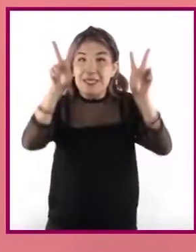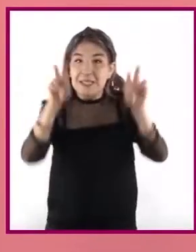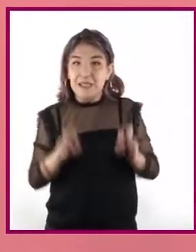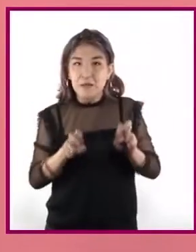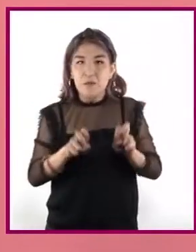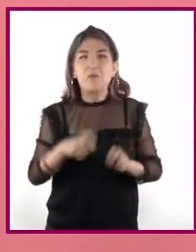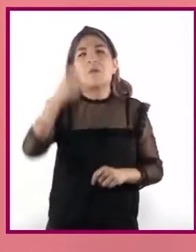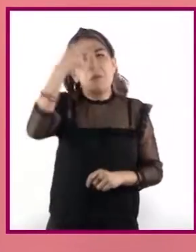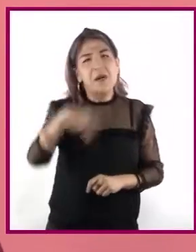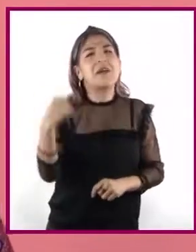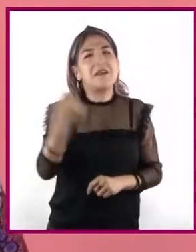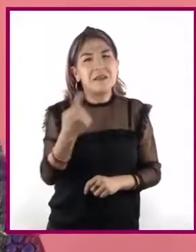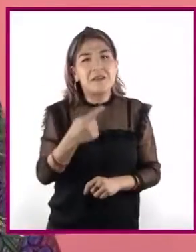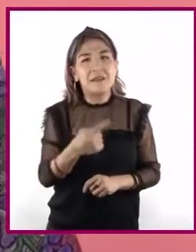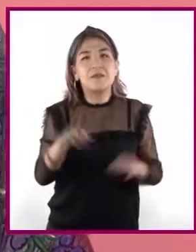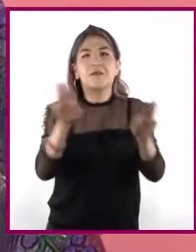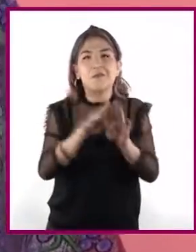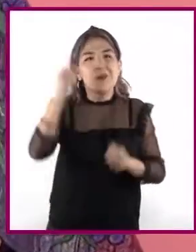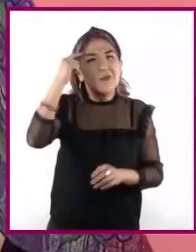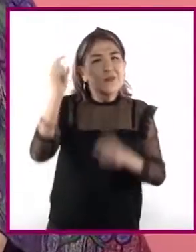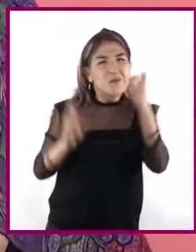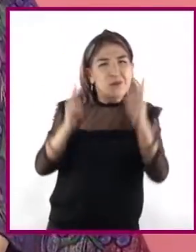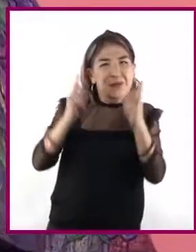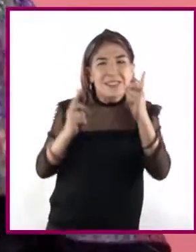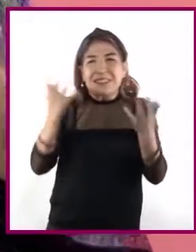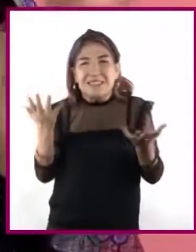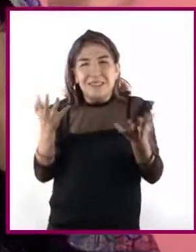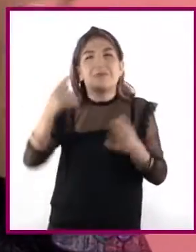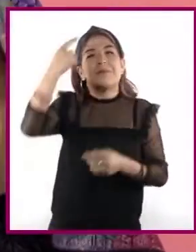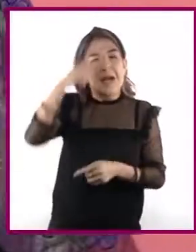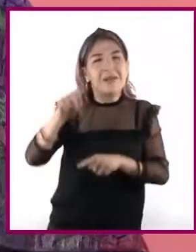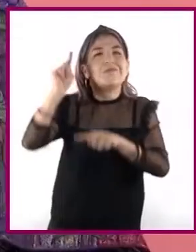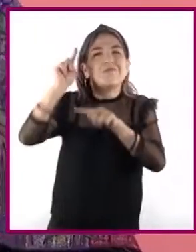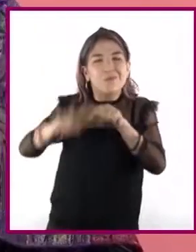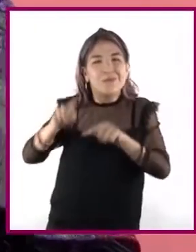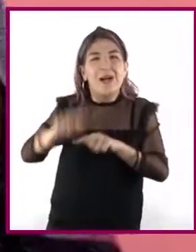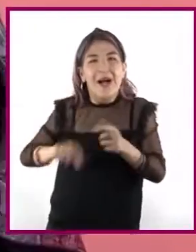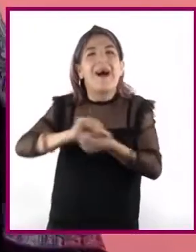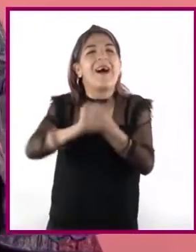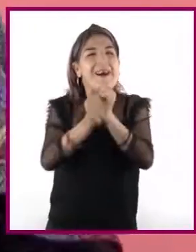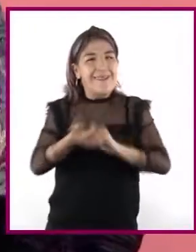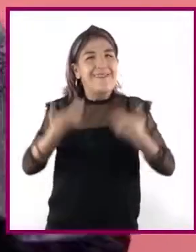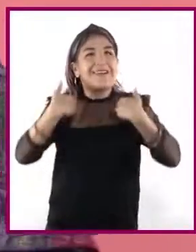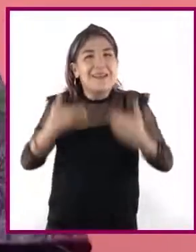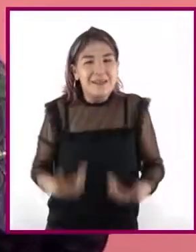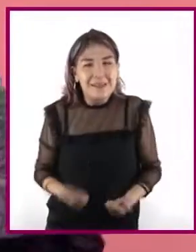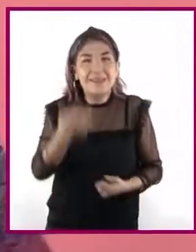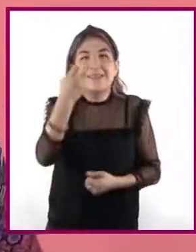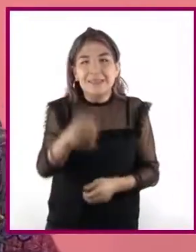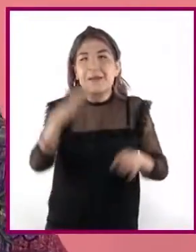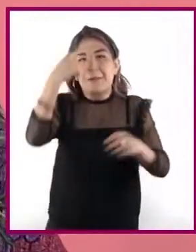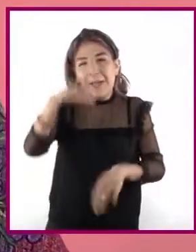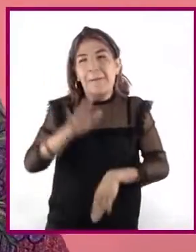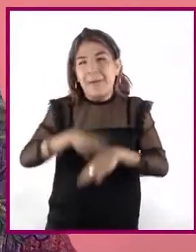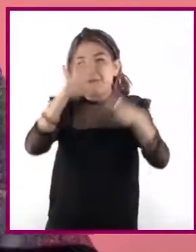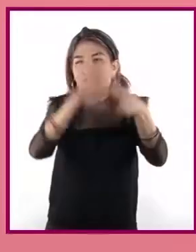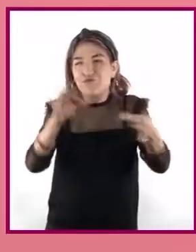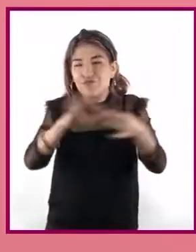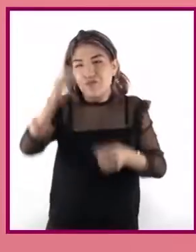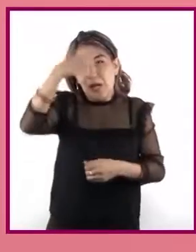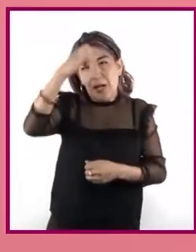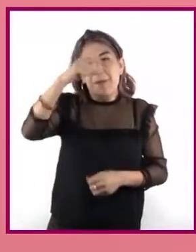contribuye a despejar dudas, lo cual indiscutiblemente aporta solidez a su formación.